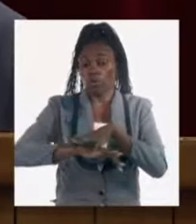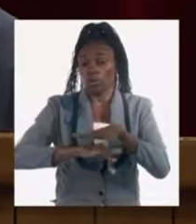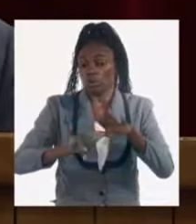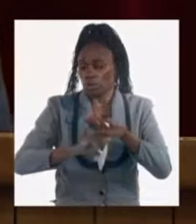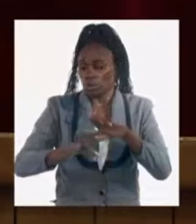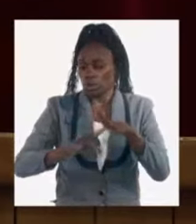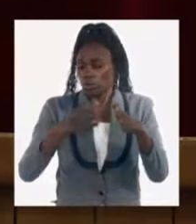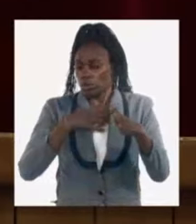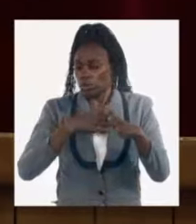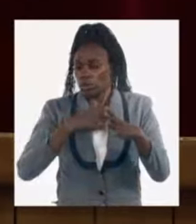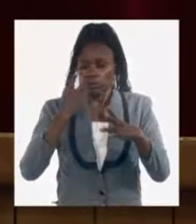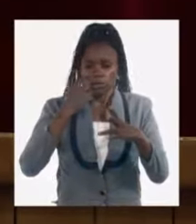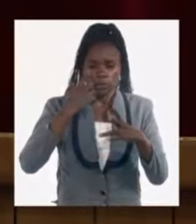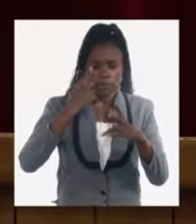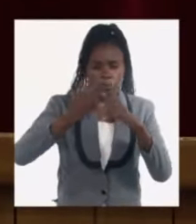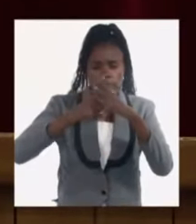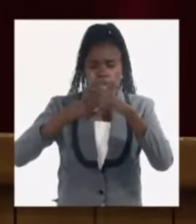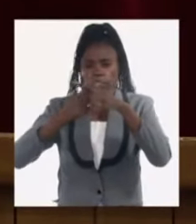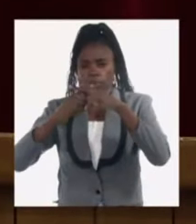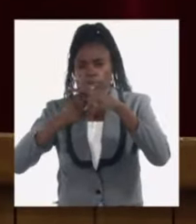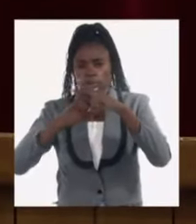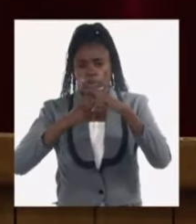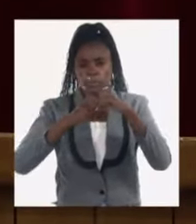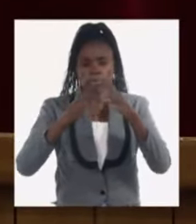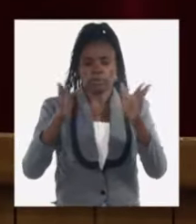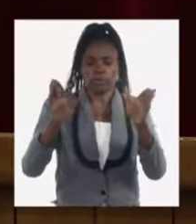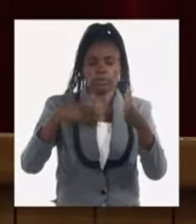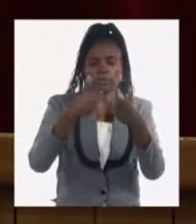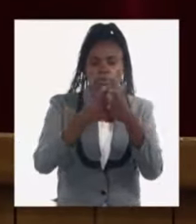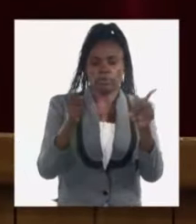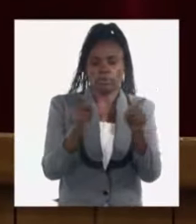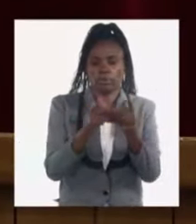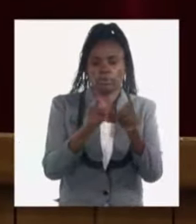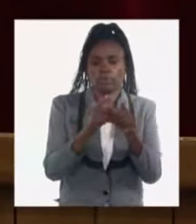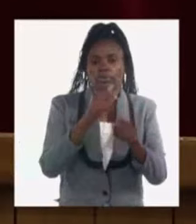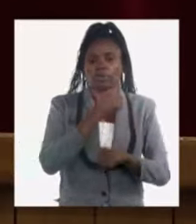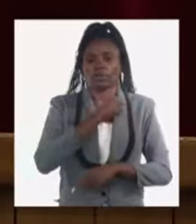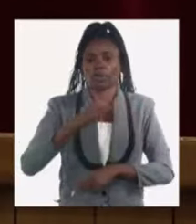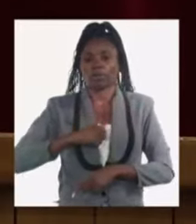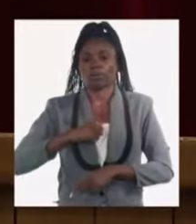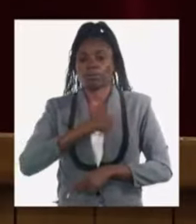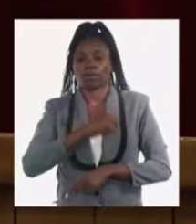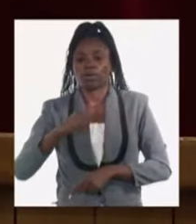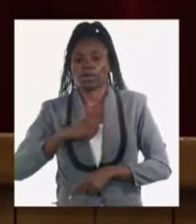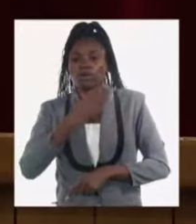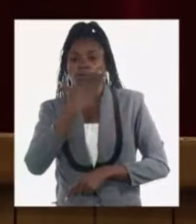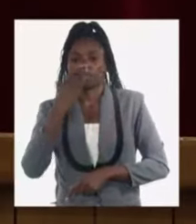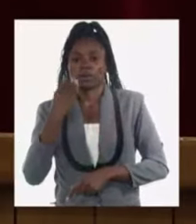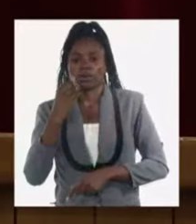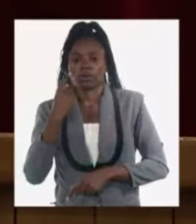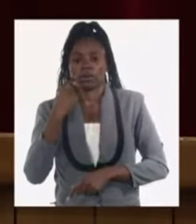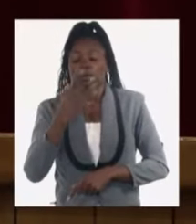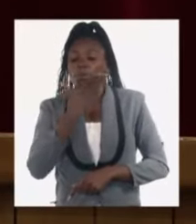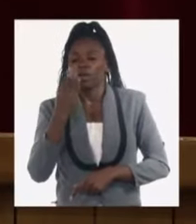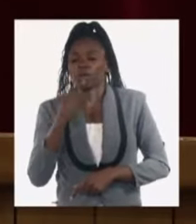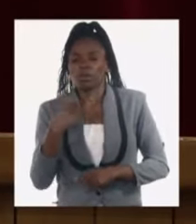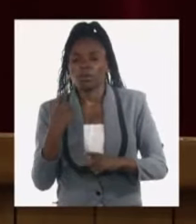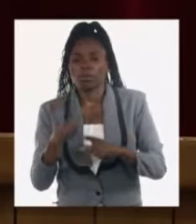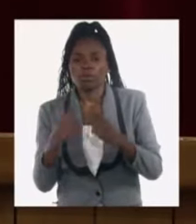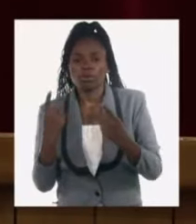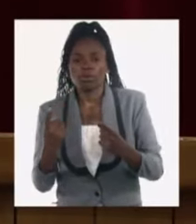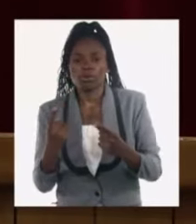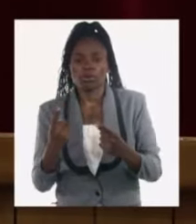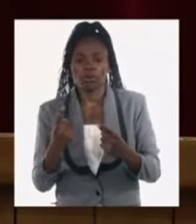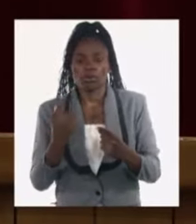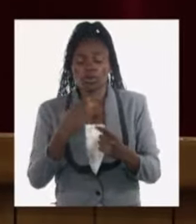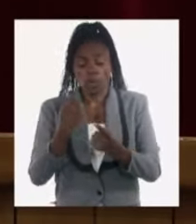lidiando con él que son las micro pequeñas y medianas empresas privadas en pérdidas que están reportando pérdidas en